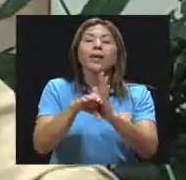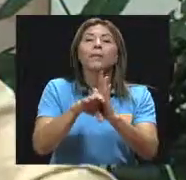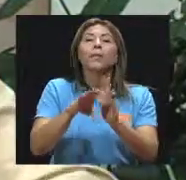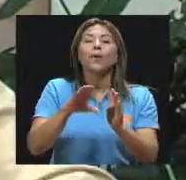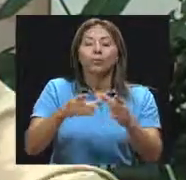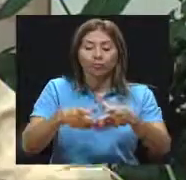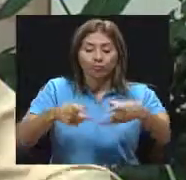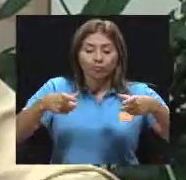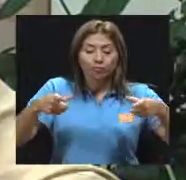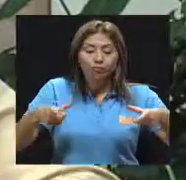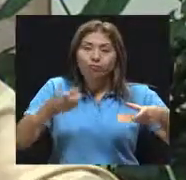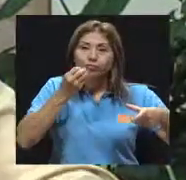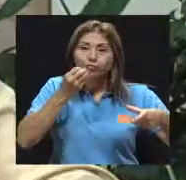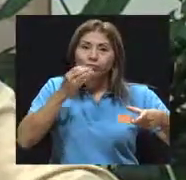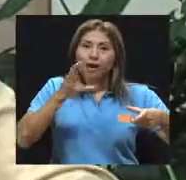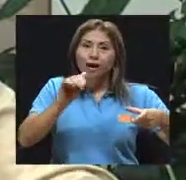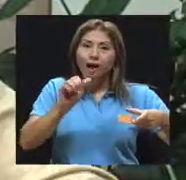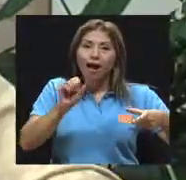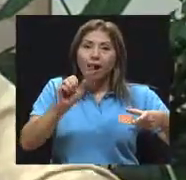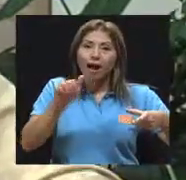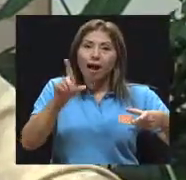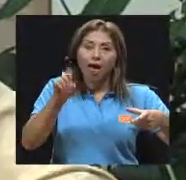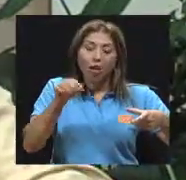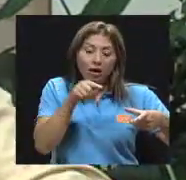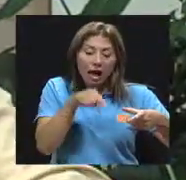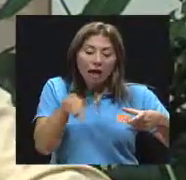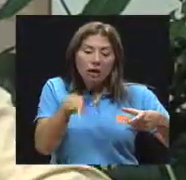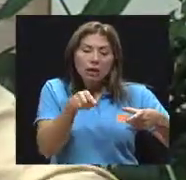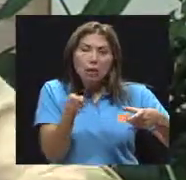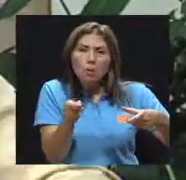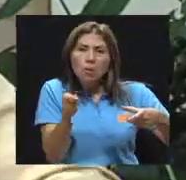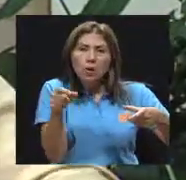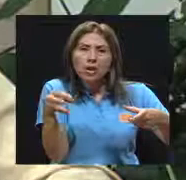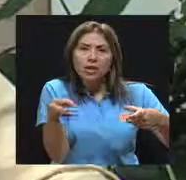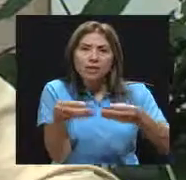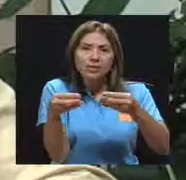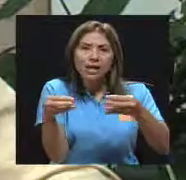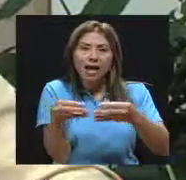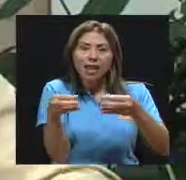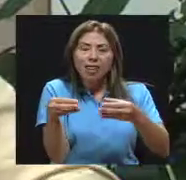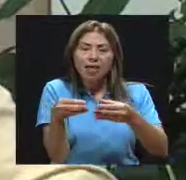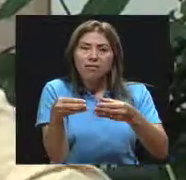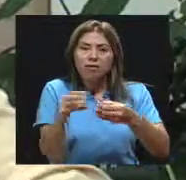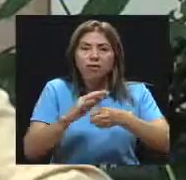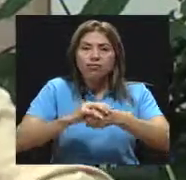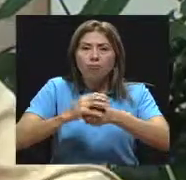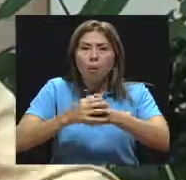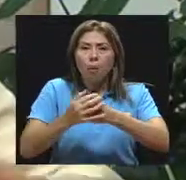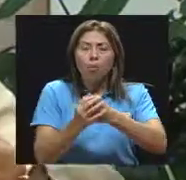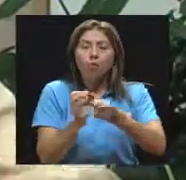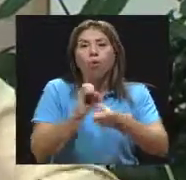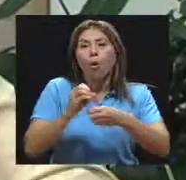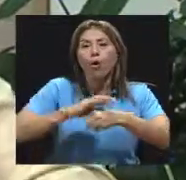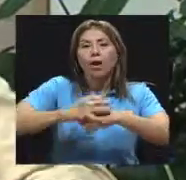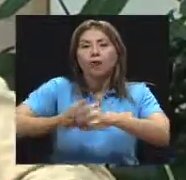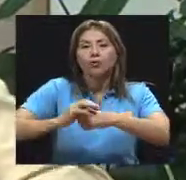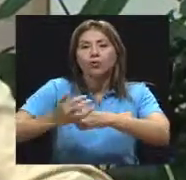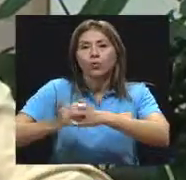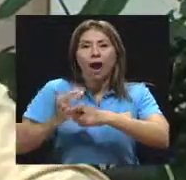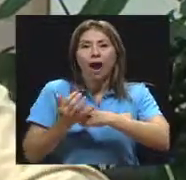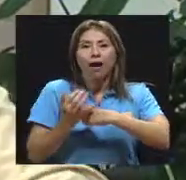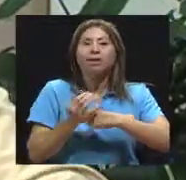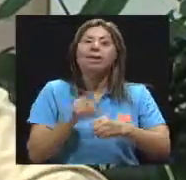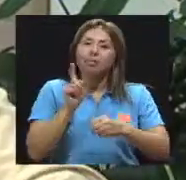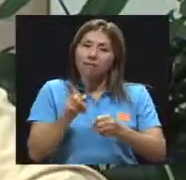cazado. Un cazado tiene, aunque sea una pequeña cantidad, tiene ensalada. Ensalada de repollo o ensalada de lechuga. Pues básicamente es